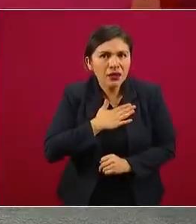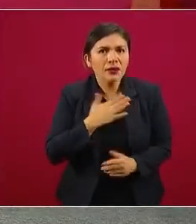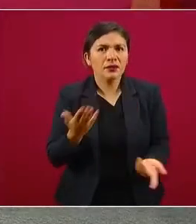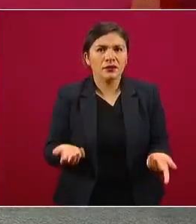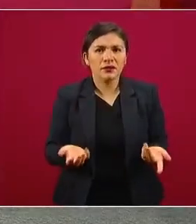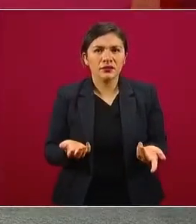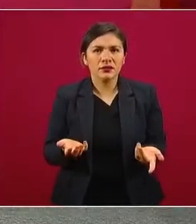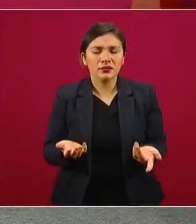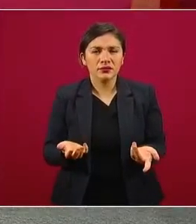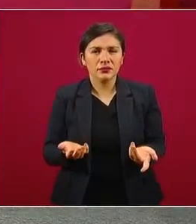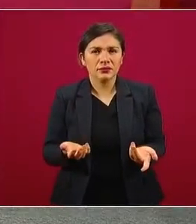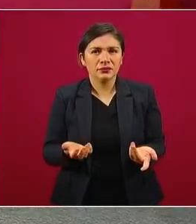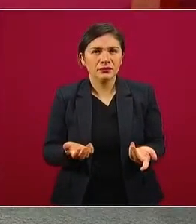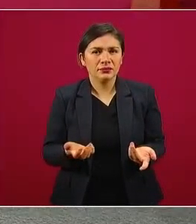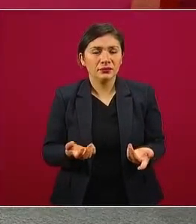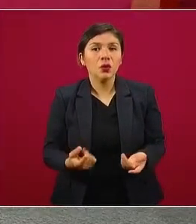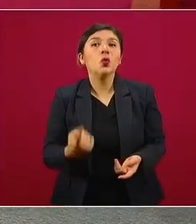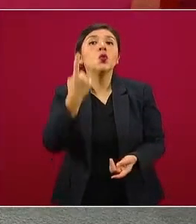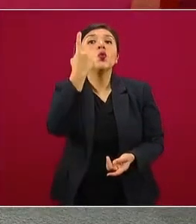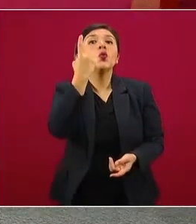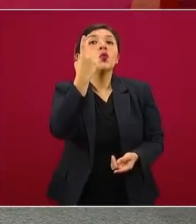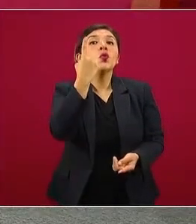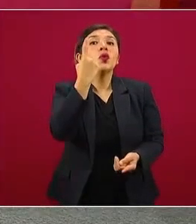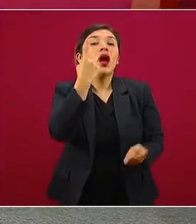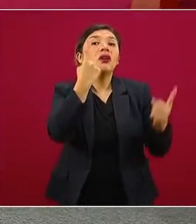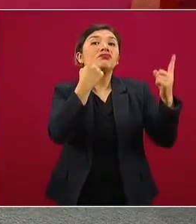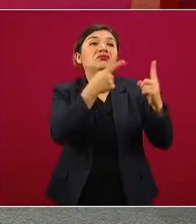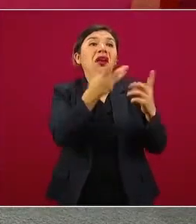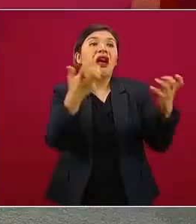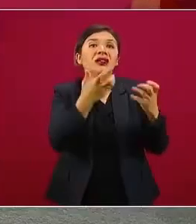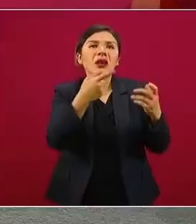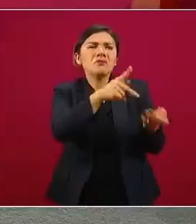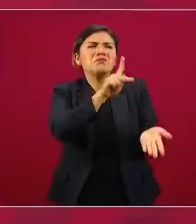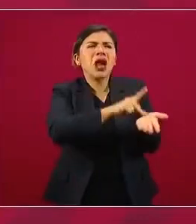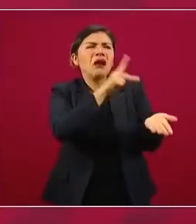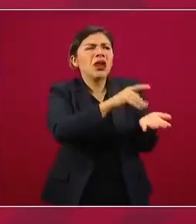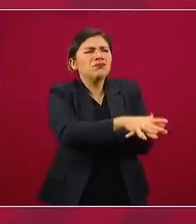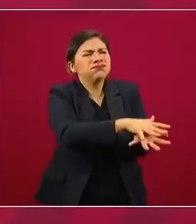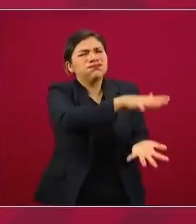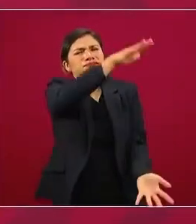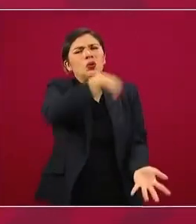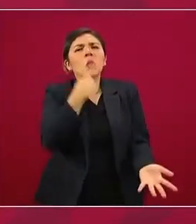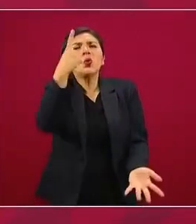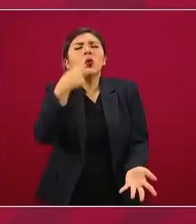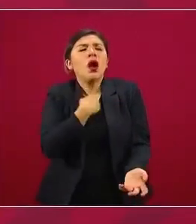Es una decal por varias de arena, o sea,